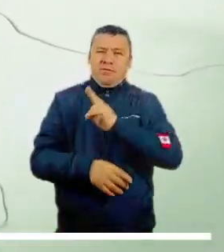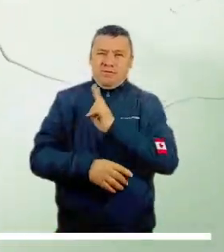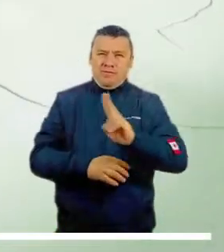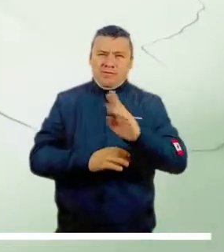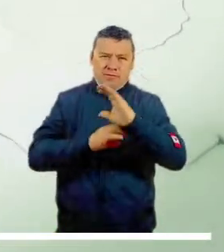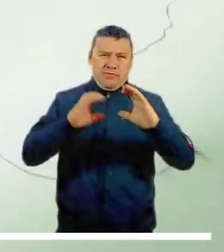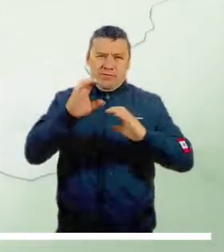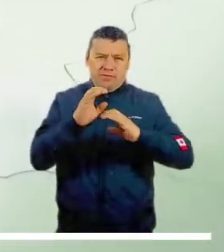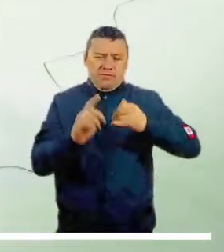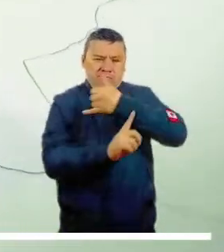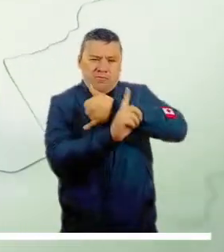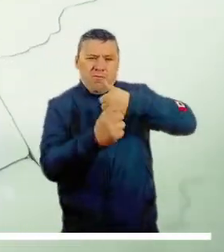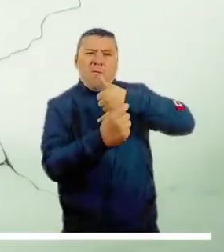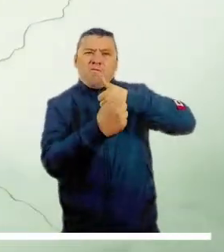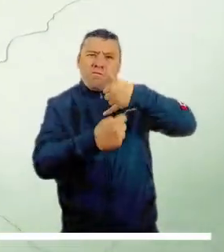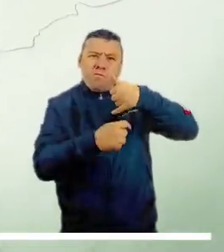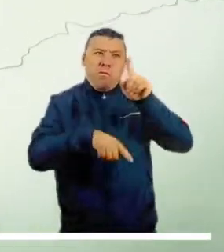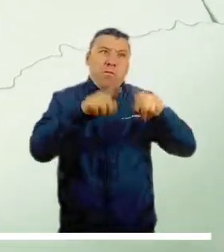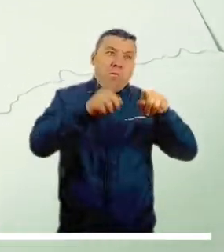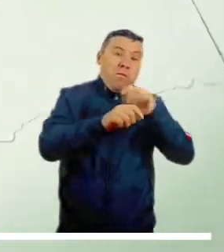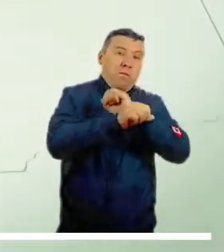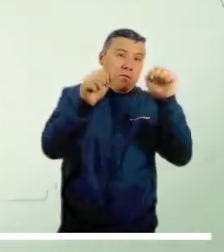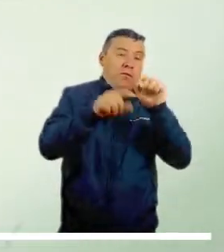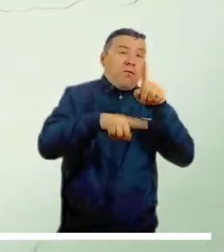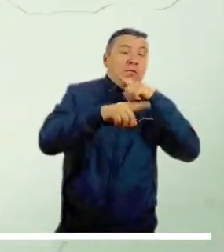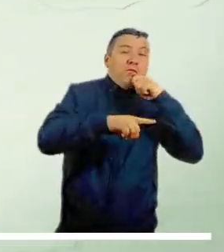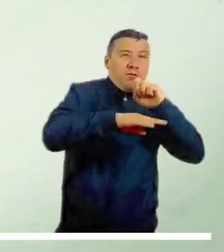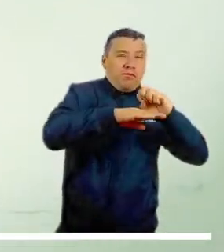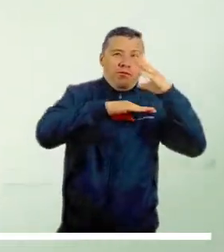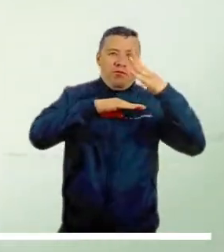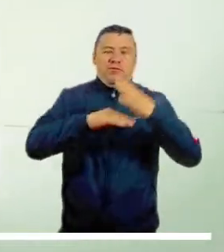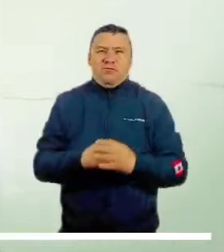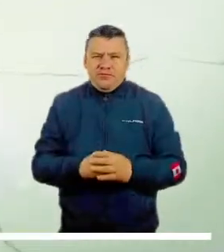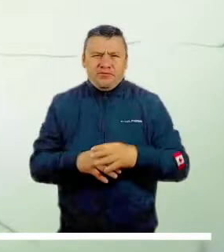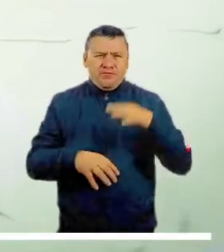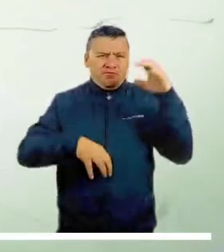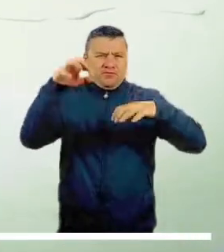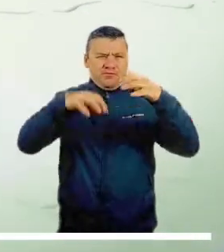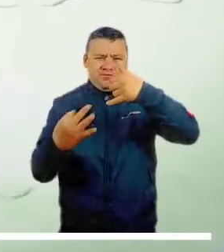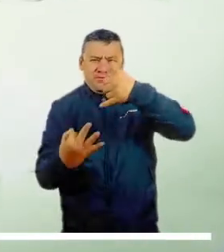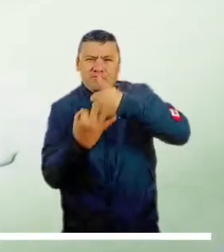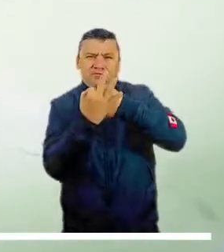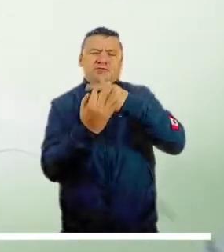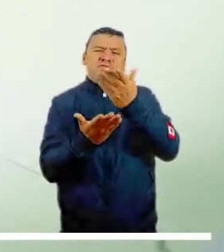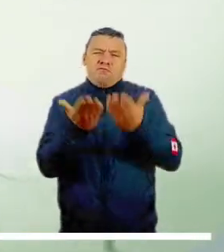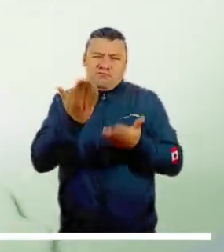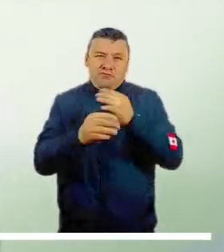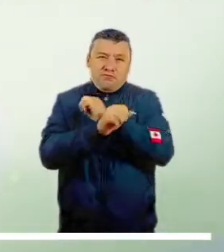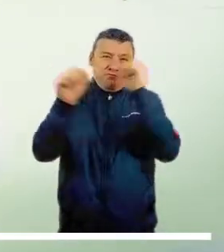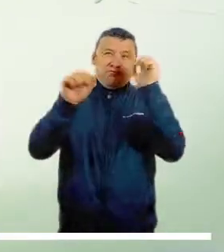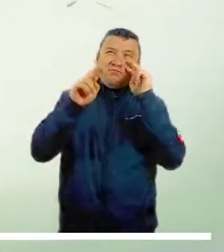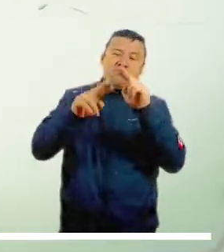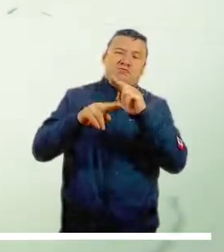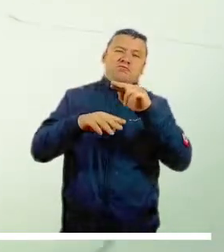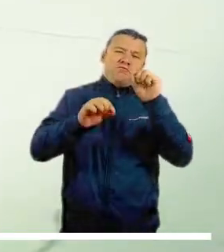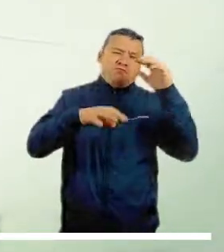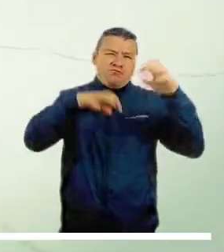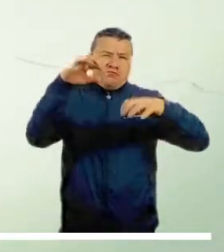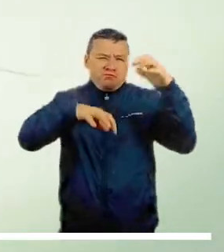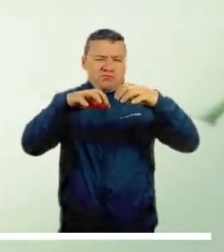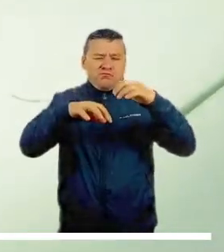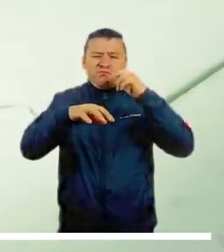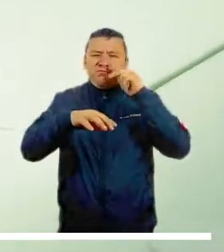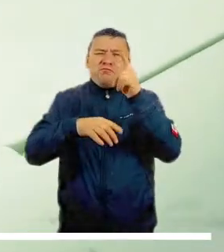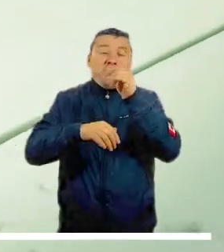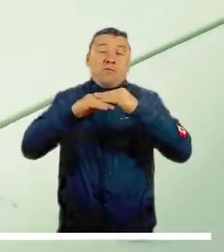en el resto del Pacífico se podrá disfrutar de una mañana seca. Lluvias de los Andes se esperan en las primeras horas de la mañana y se